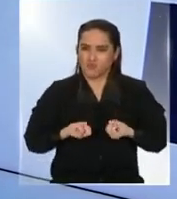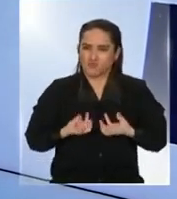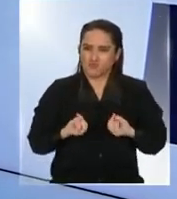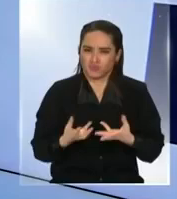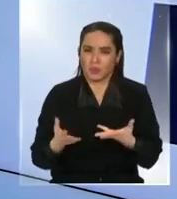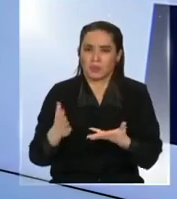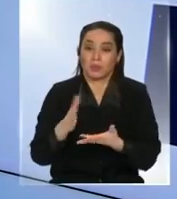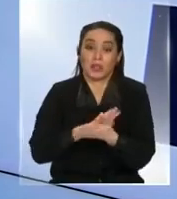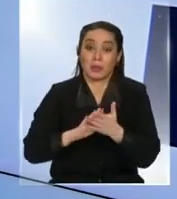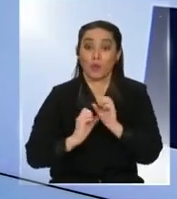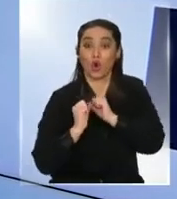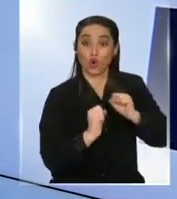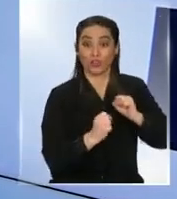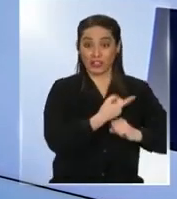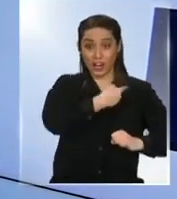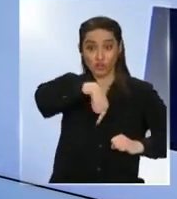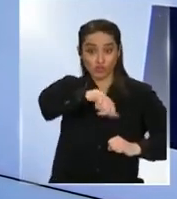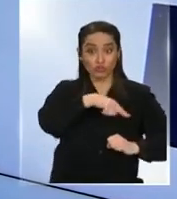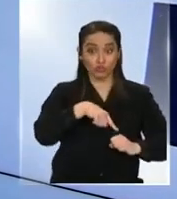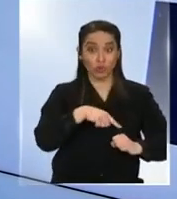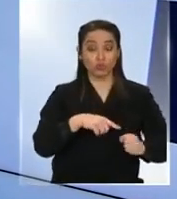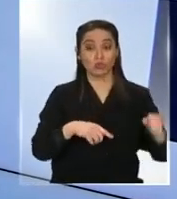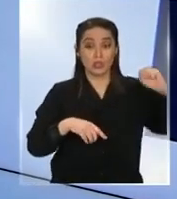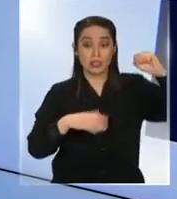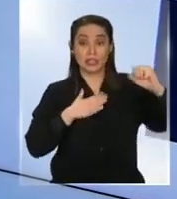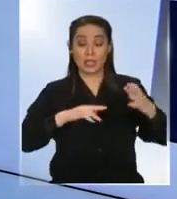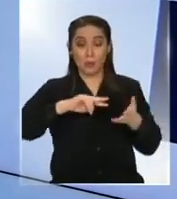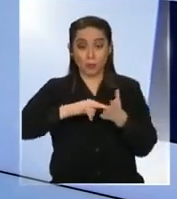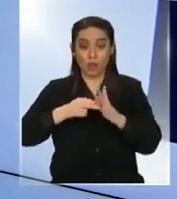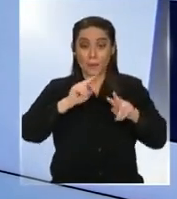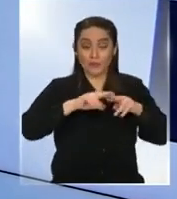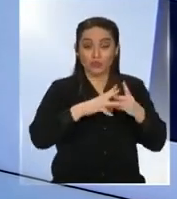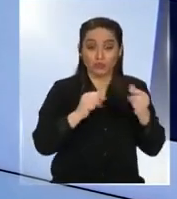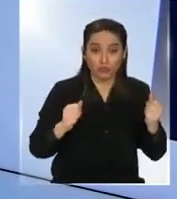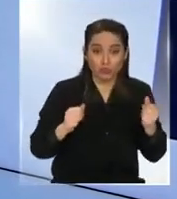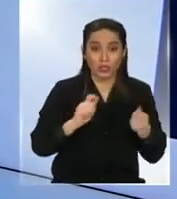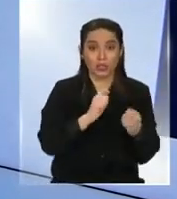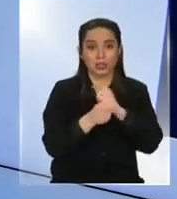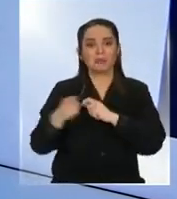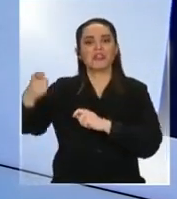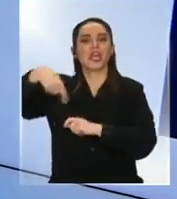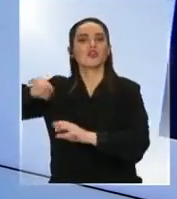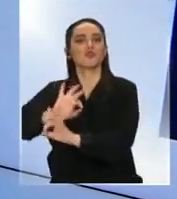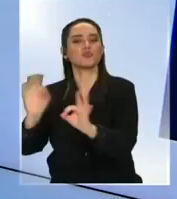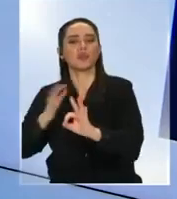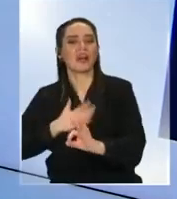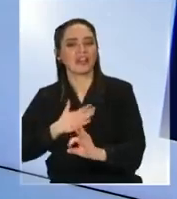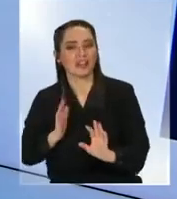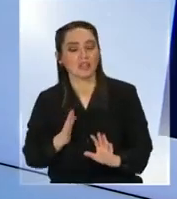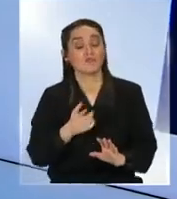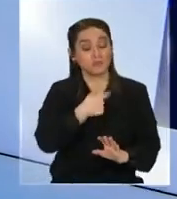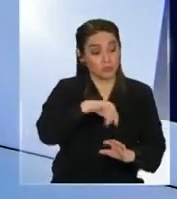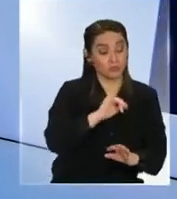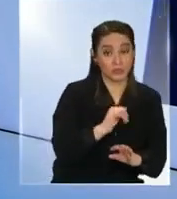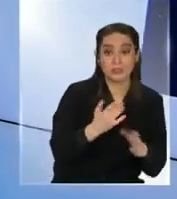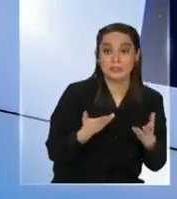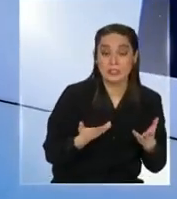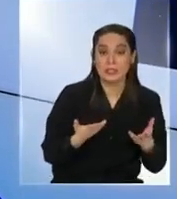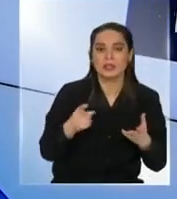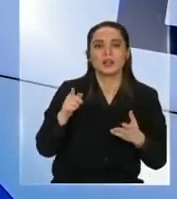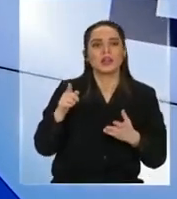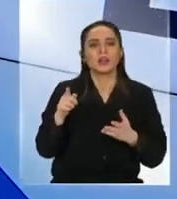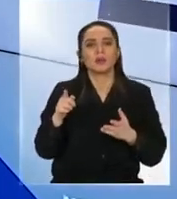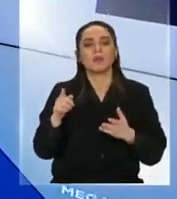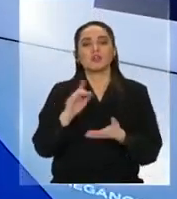campañas como la nuestra que quiere resolver los problemas haciendo los cambios que se necesitan y que ellos nunca han estado dispuestos a hacer son capaces de dejar